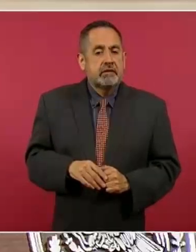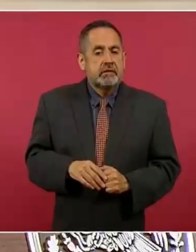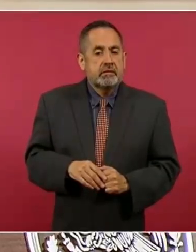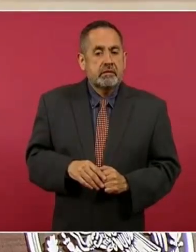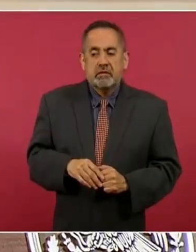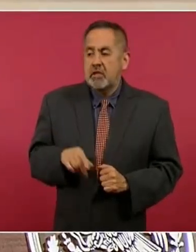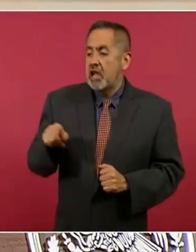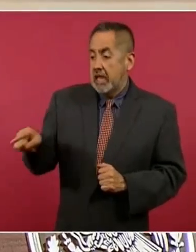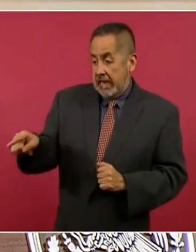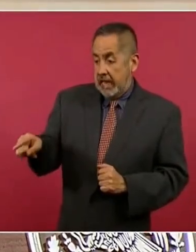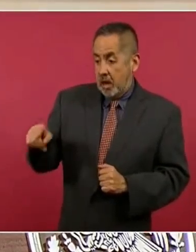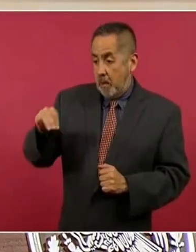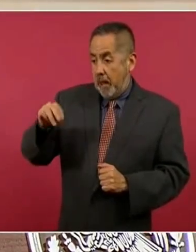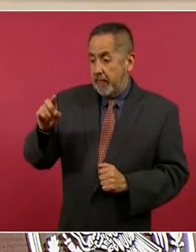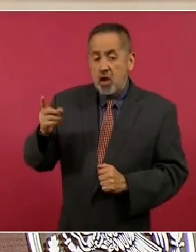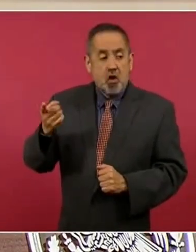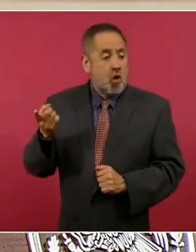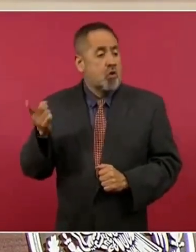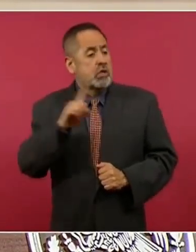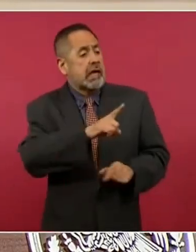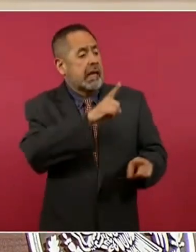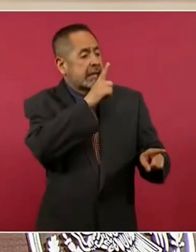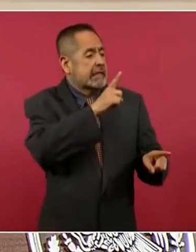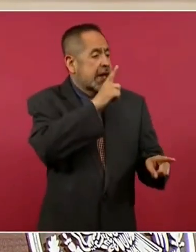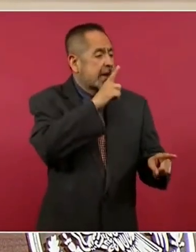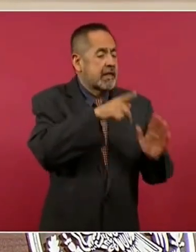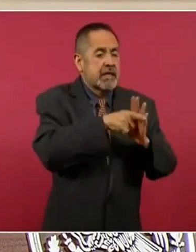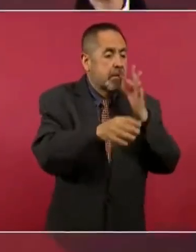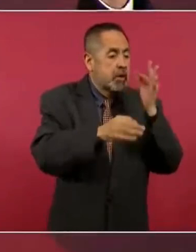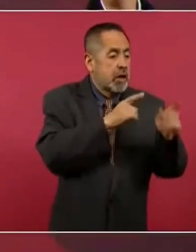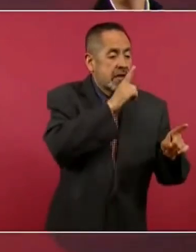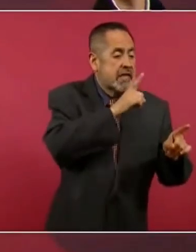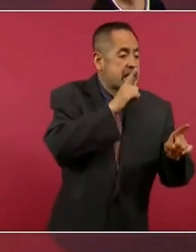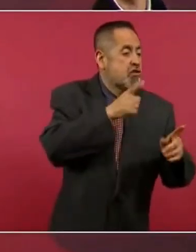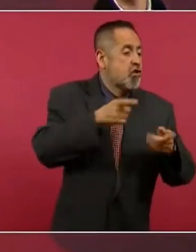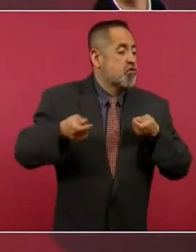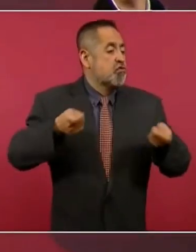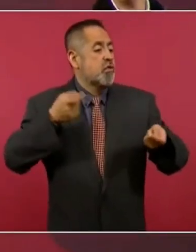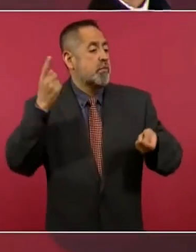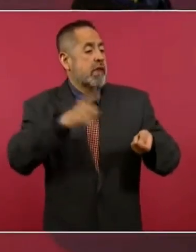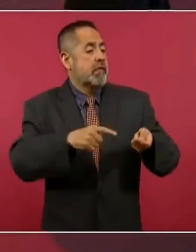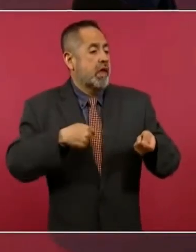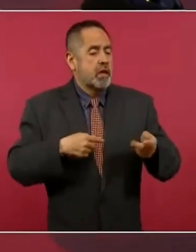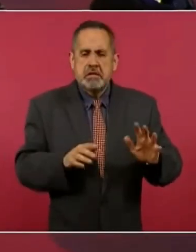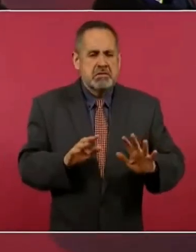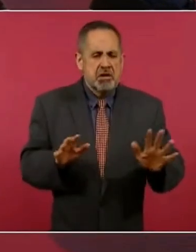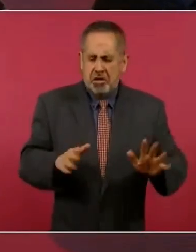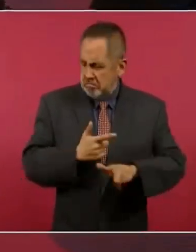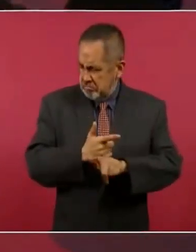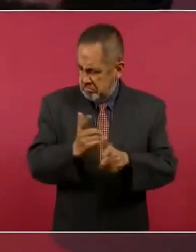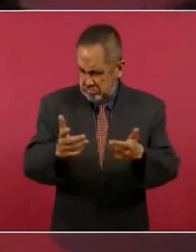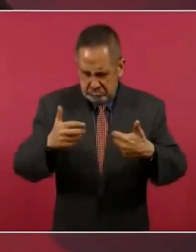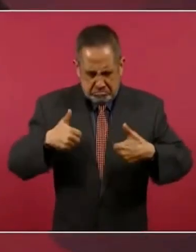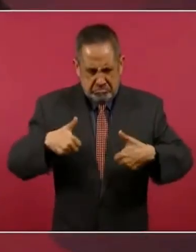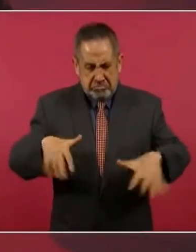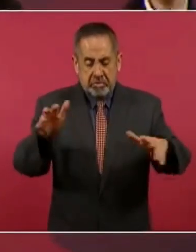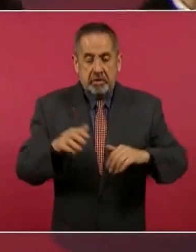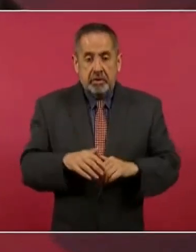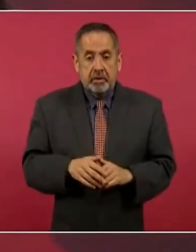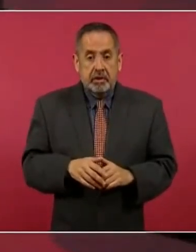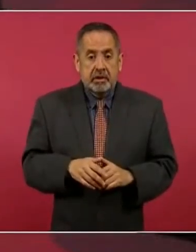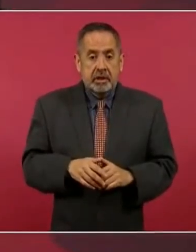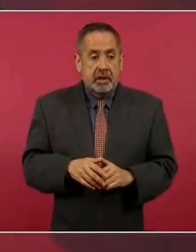censurar a los medios entonces tuvieron la libertad que no tenían